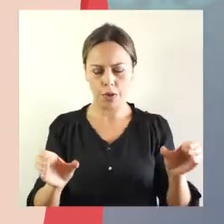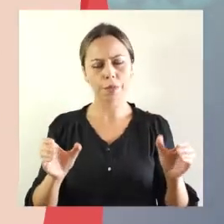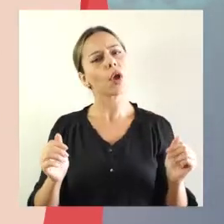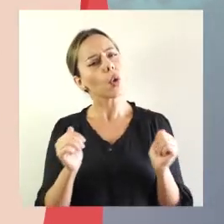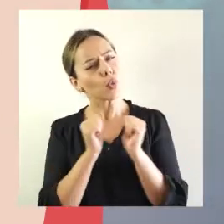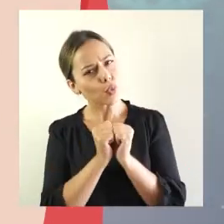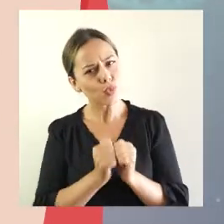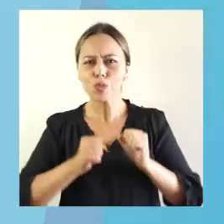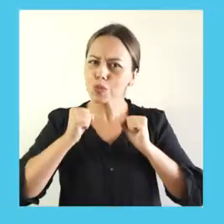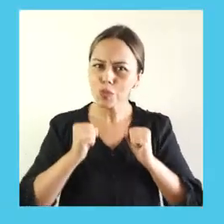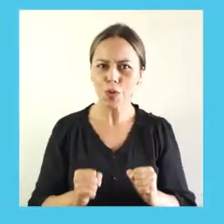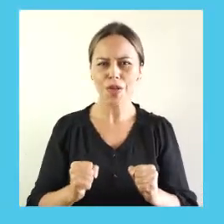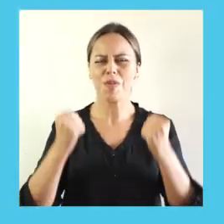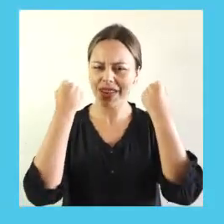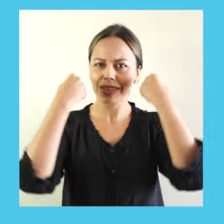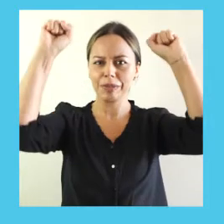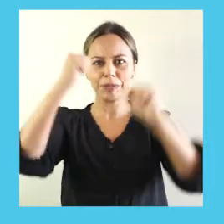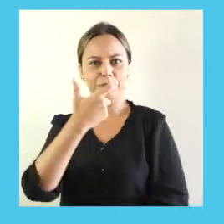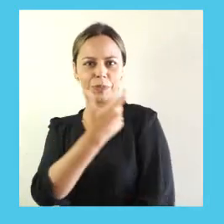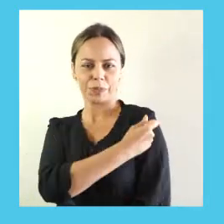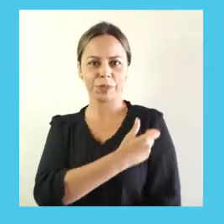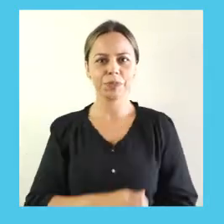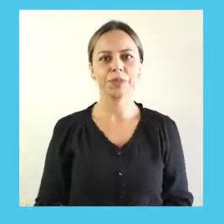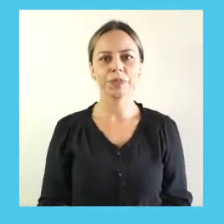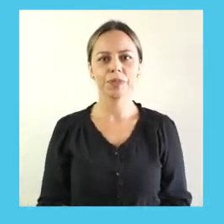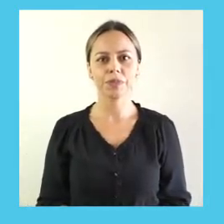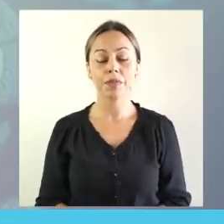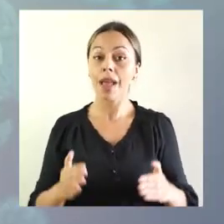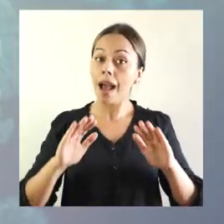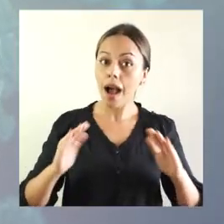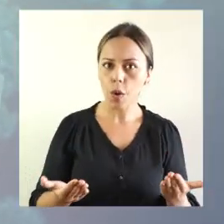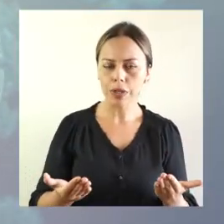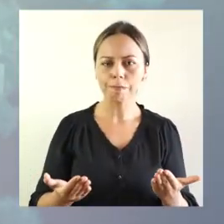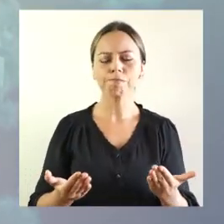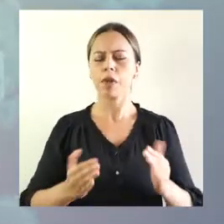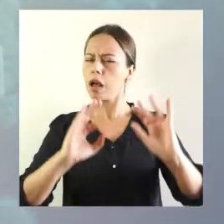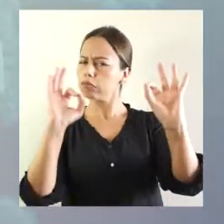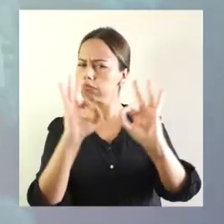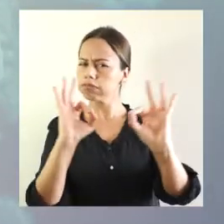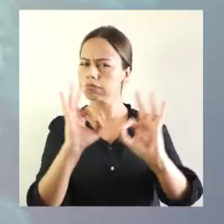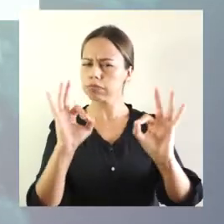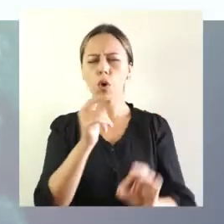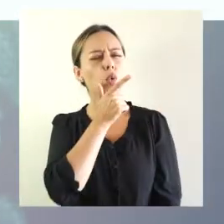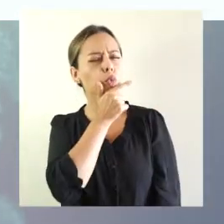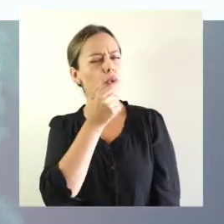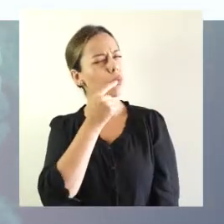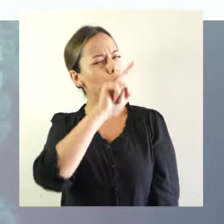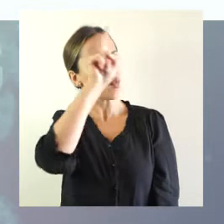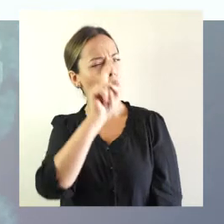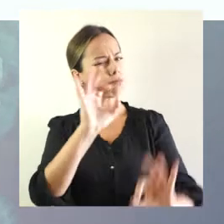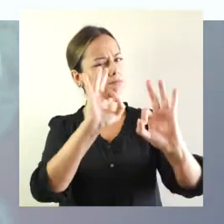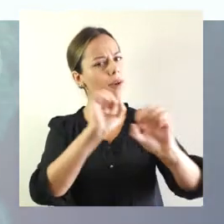Juntos podemos ser campeones en vacunarnos. A continuación queremos aclararte algunas dudas